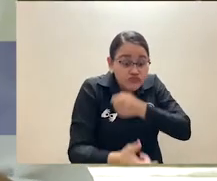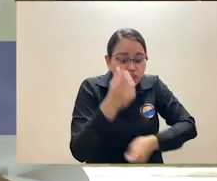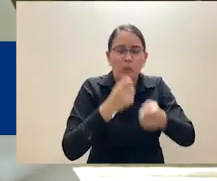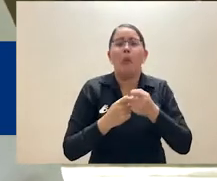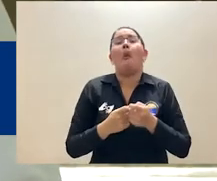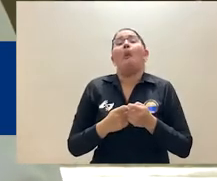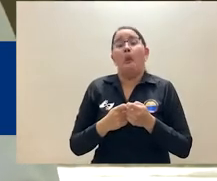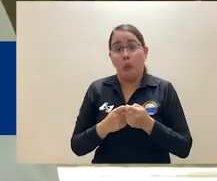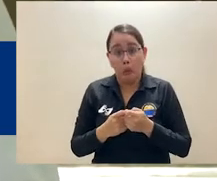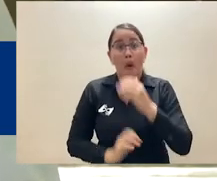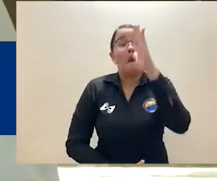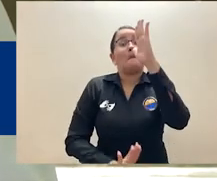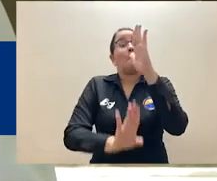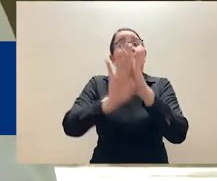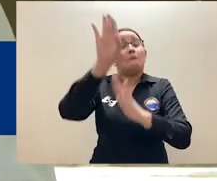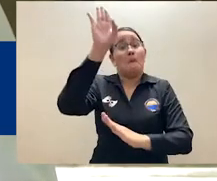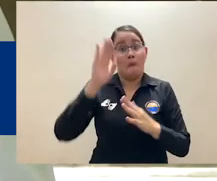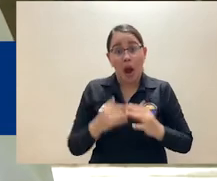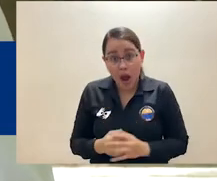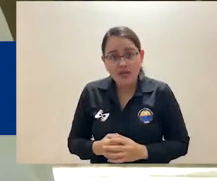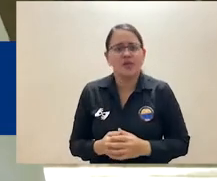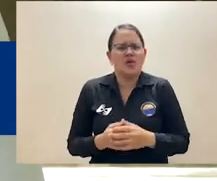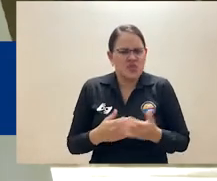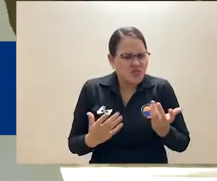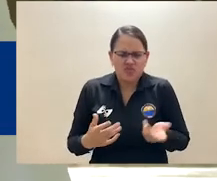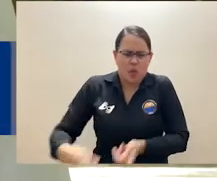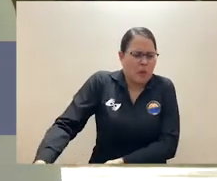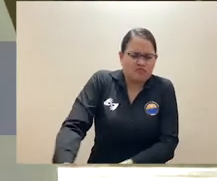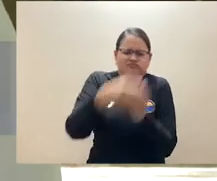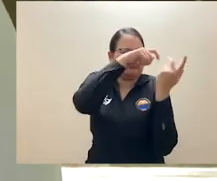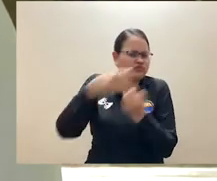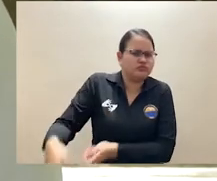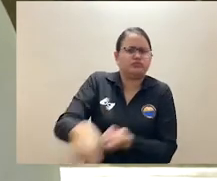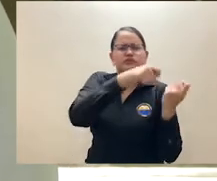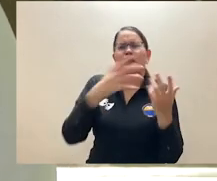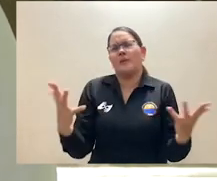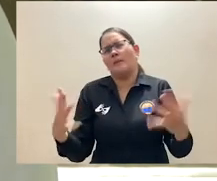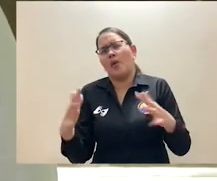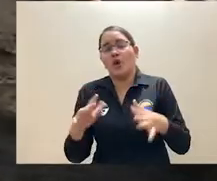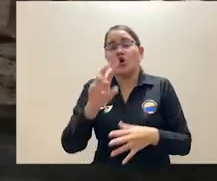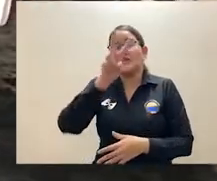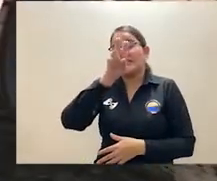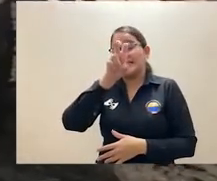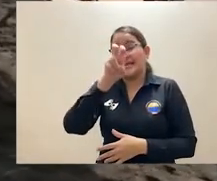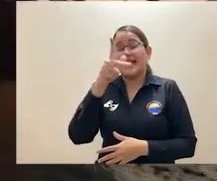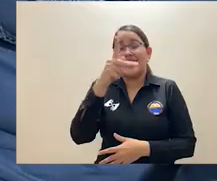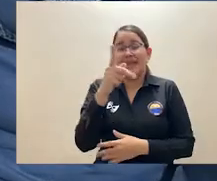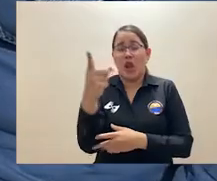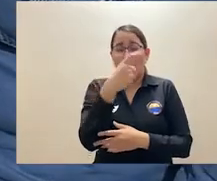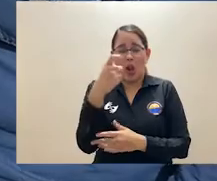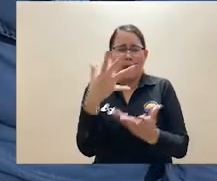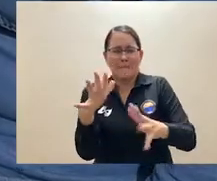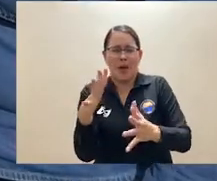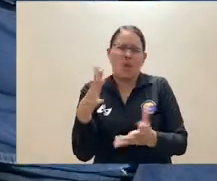pesca de este proyecto ha identificado que ha habido un incremento en los desembarcos pesqueros